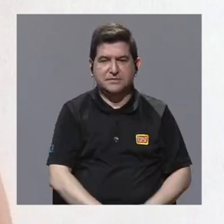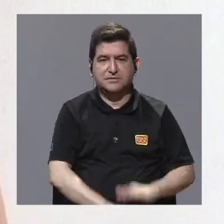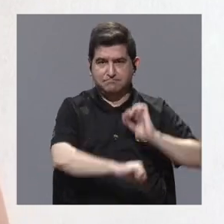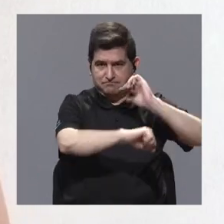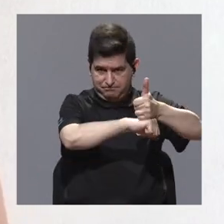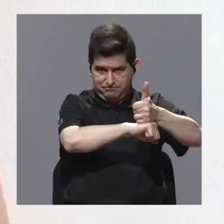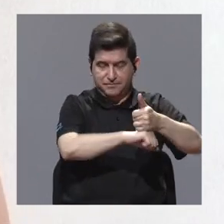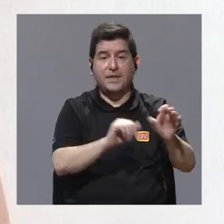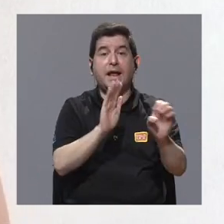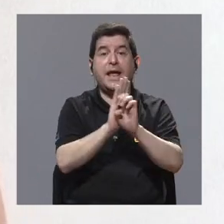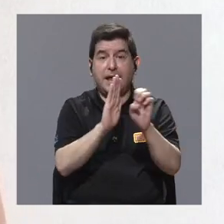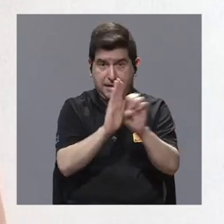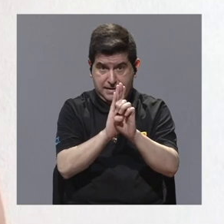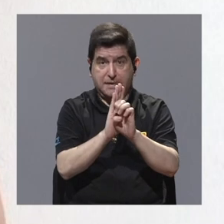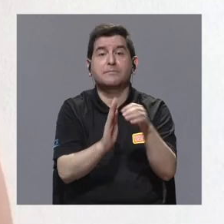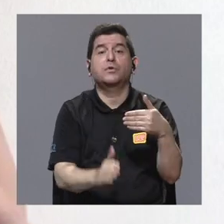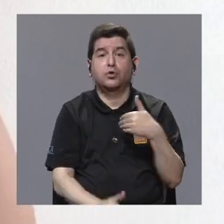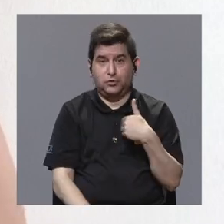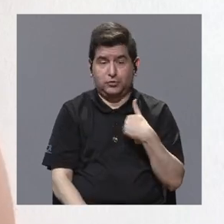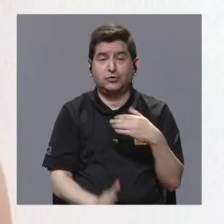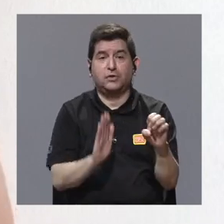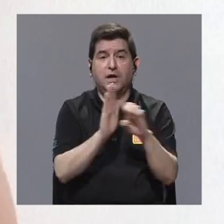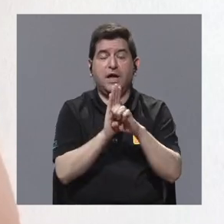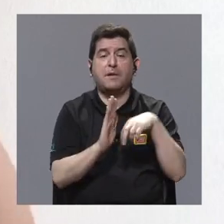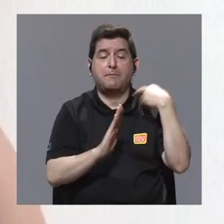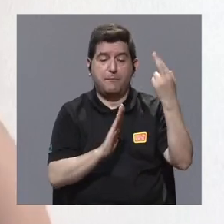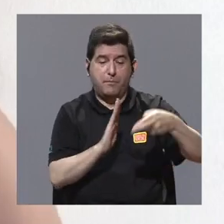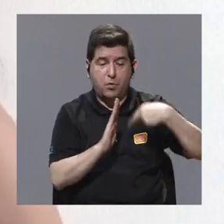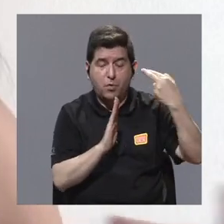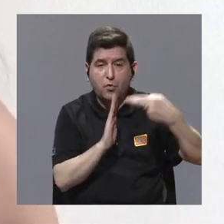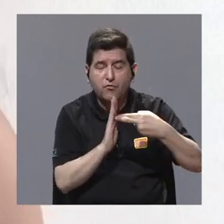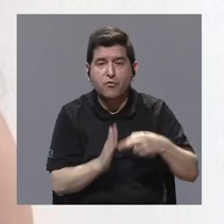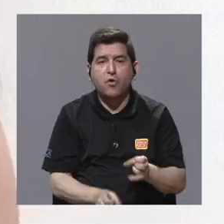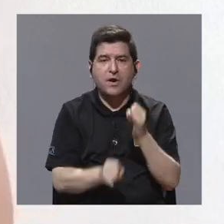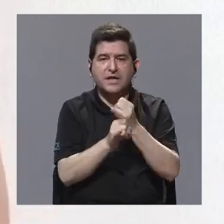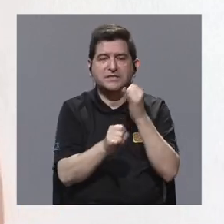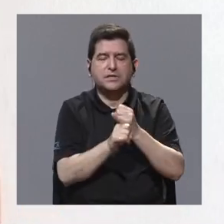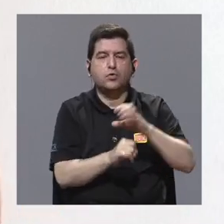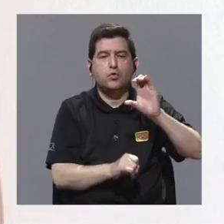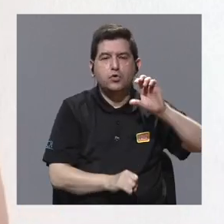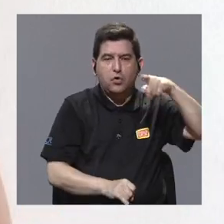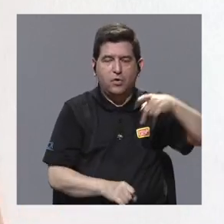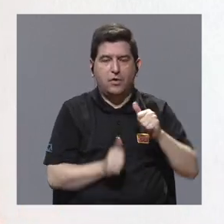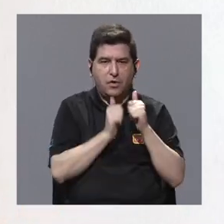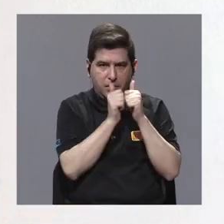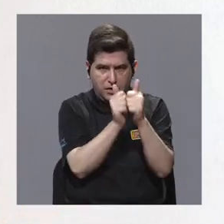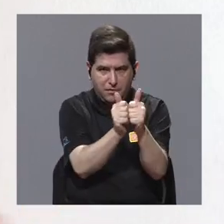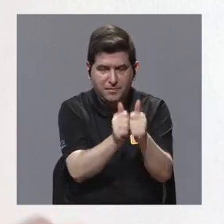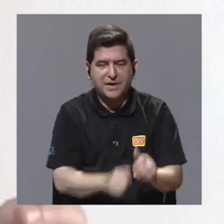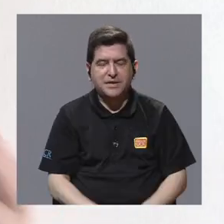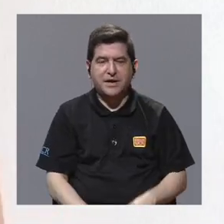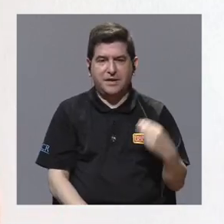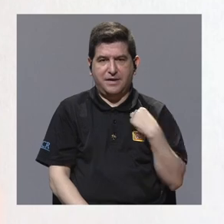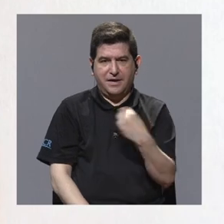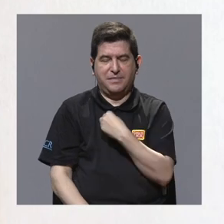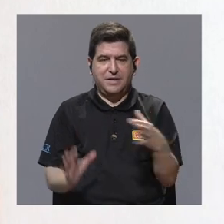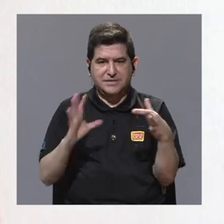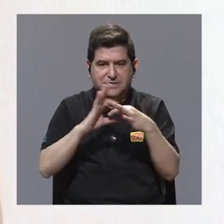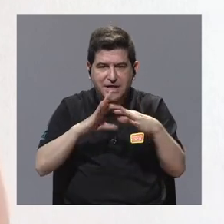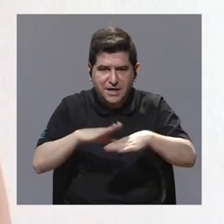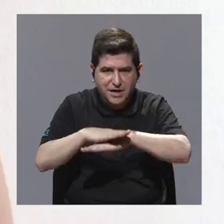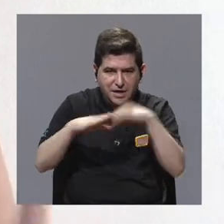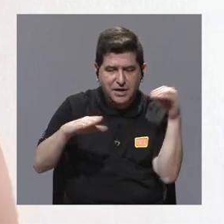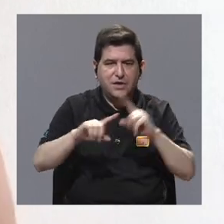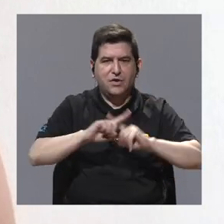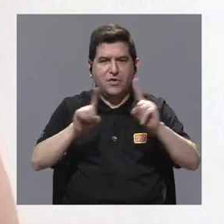Tenemos ejemplos como por ejemplo el rol que ha jugado el Instituto Clodomiro Picado en acompañar a la Cancillería costarricense en